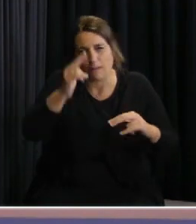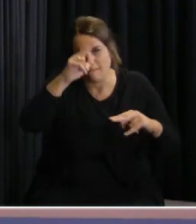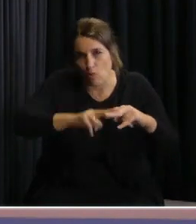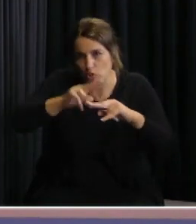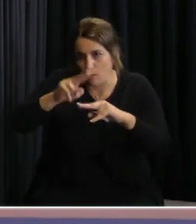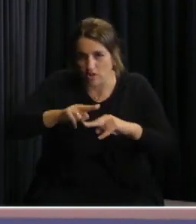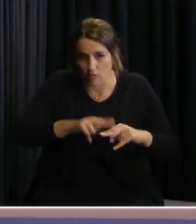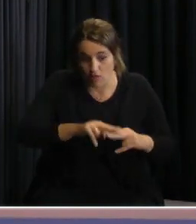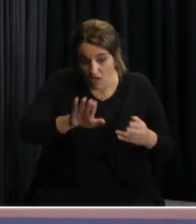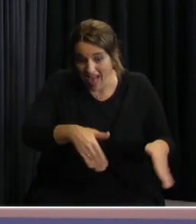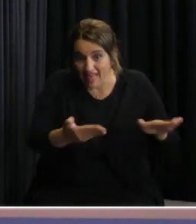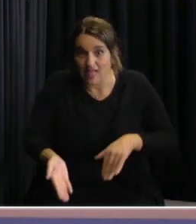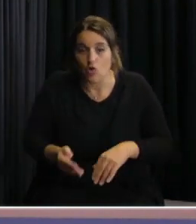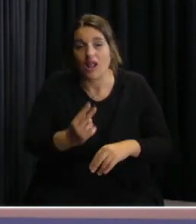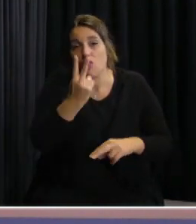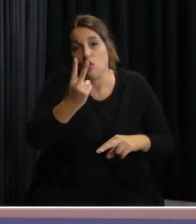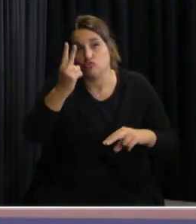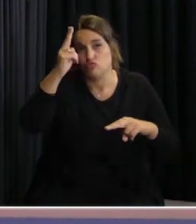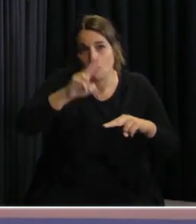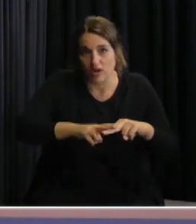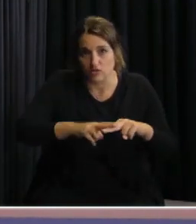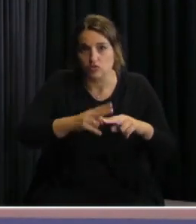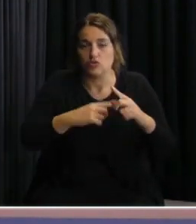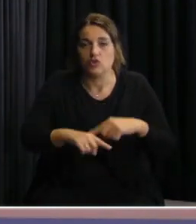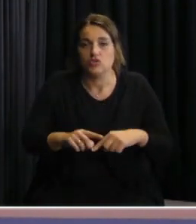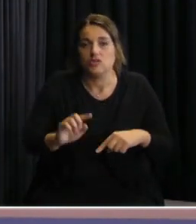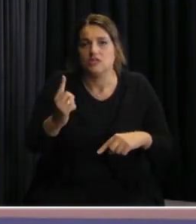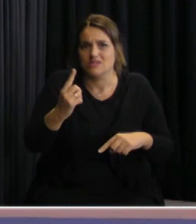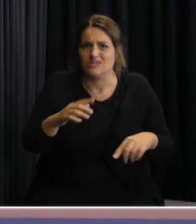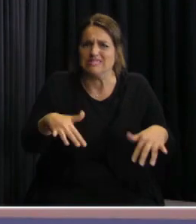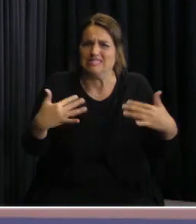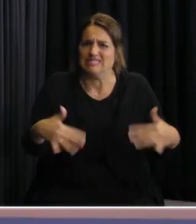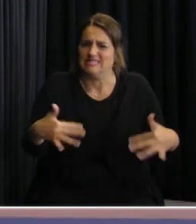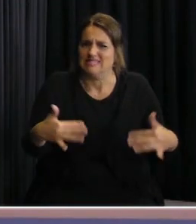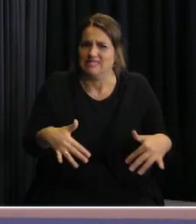hubieron, hasta el momento dos fallecimientos, y es una desgracia,